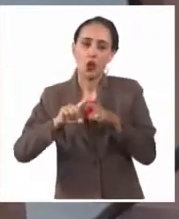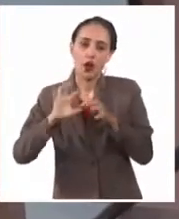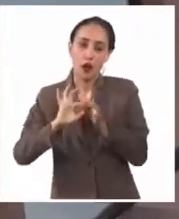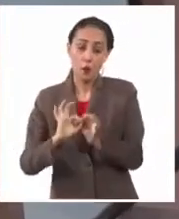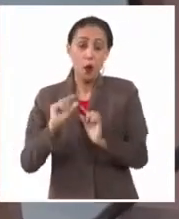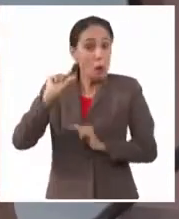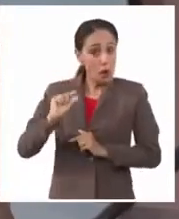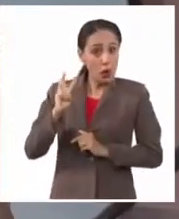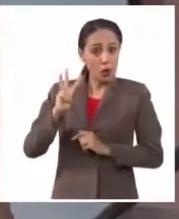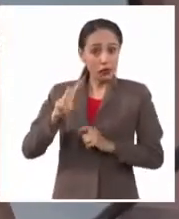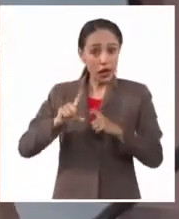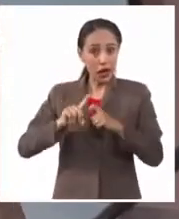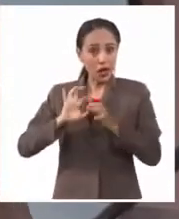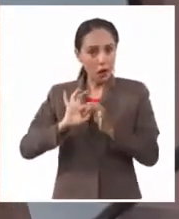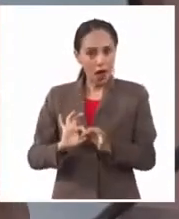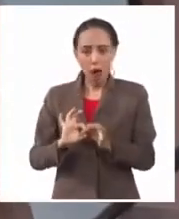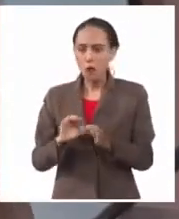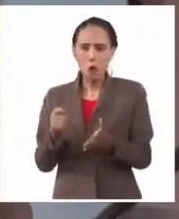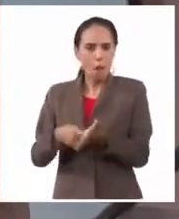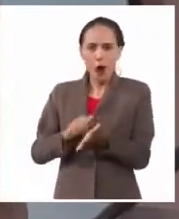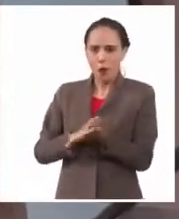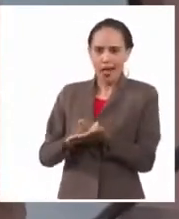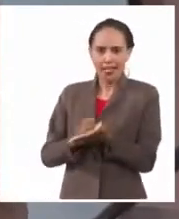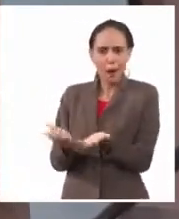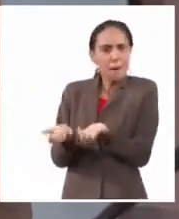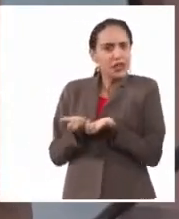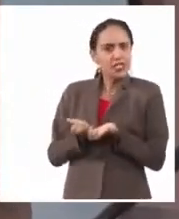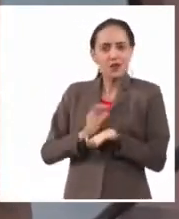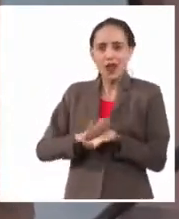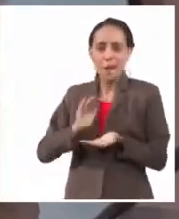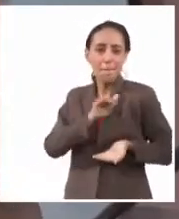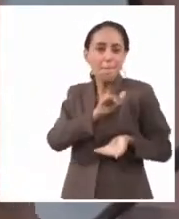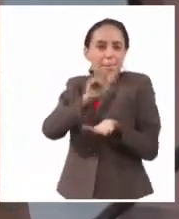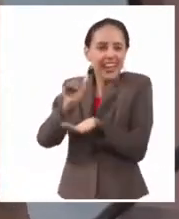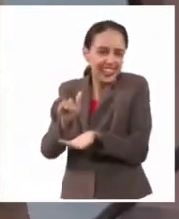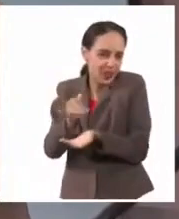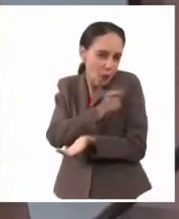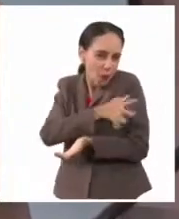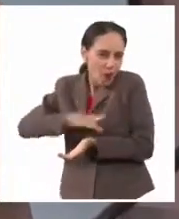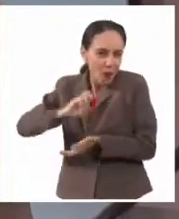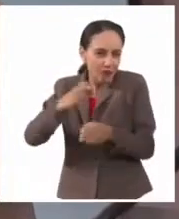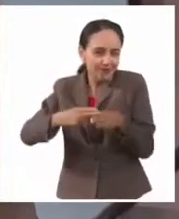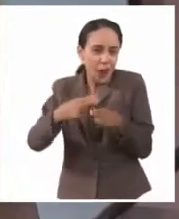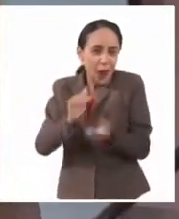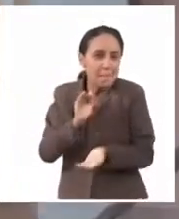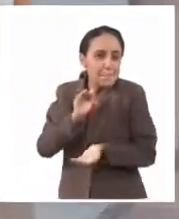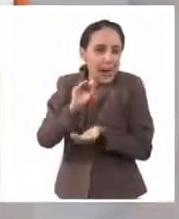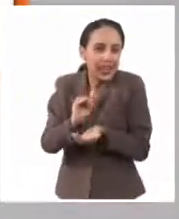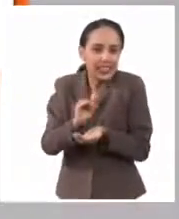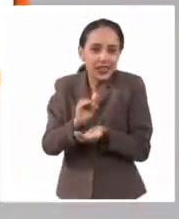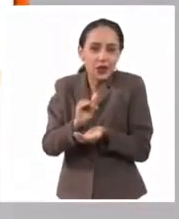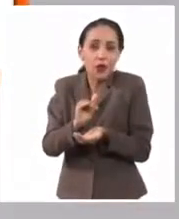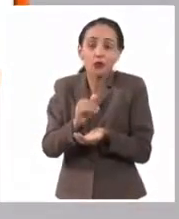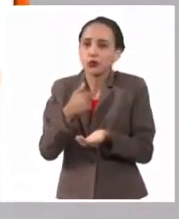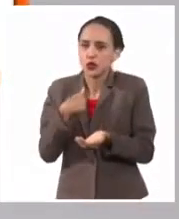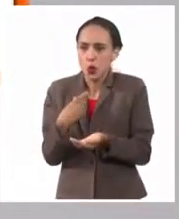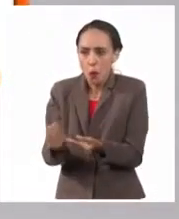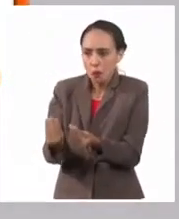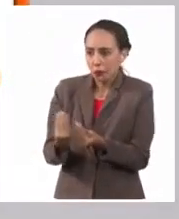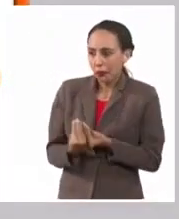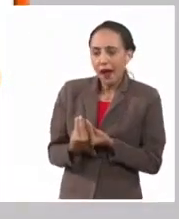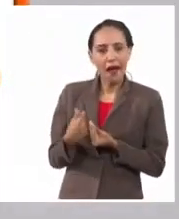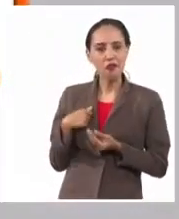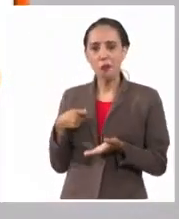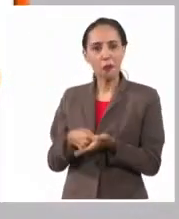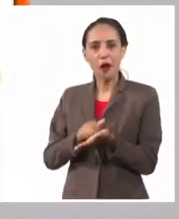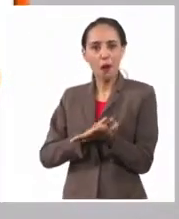llamábamos, o la población conoce como el paquetico, como la bolita. Hasta hoy usted no paga el impuesto